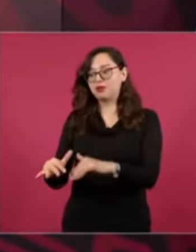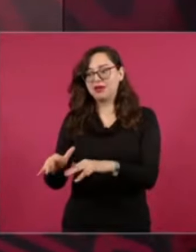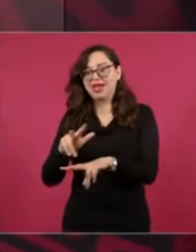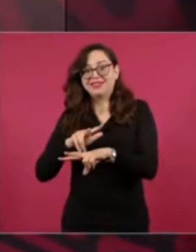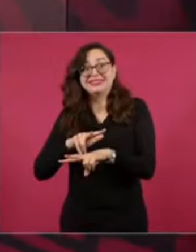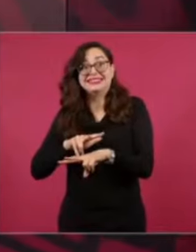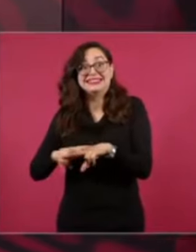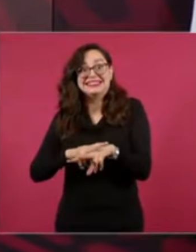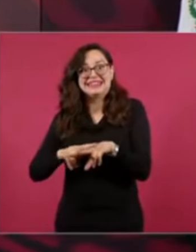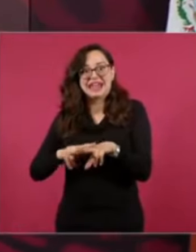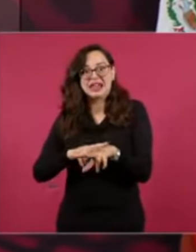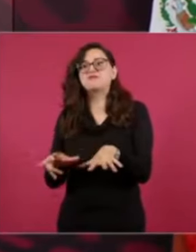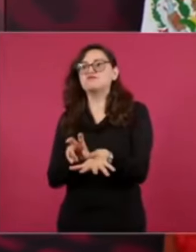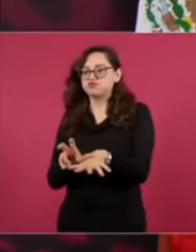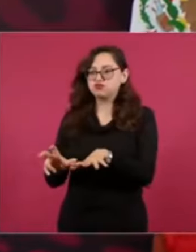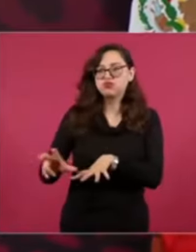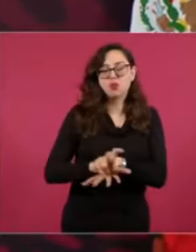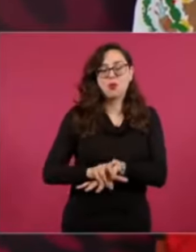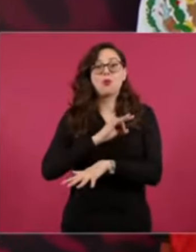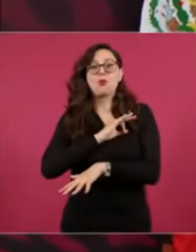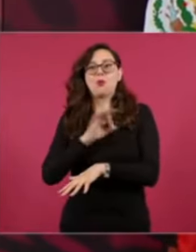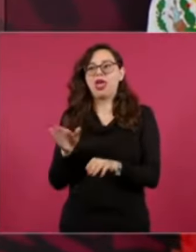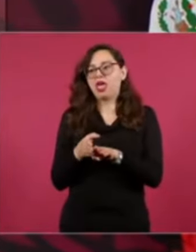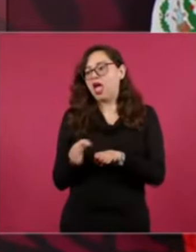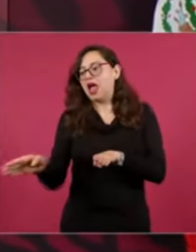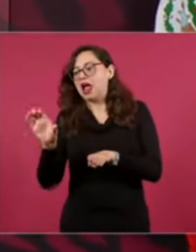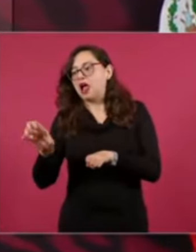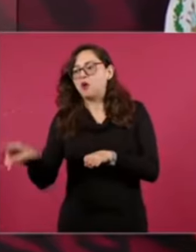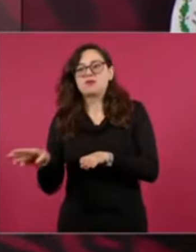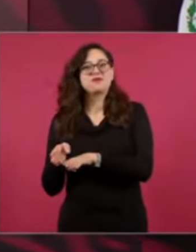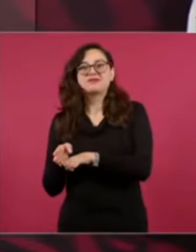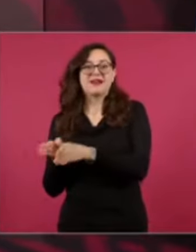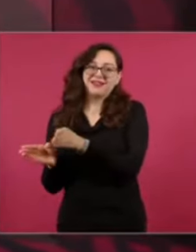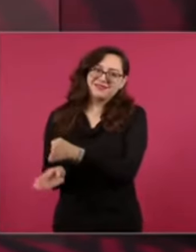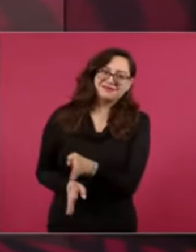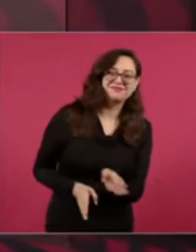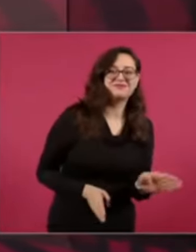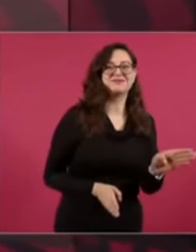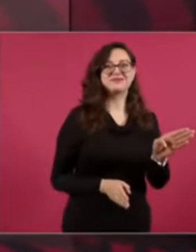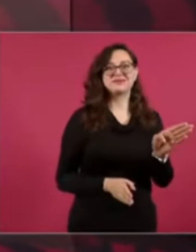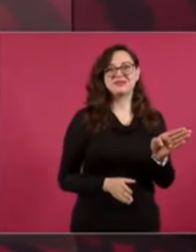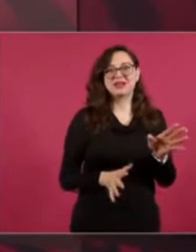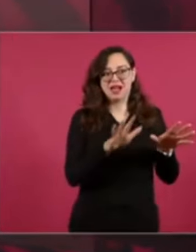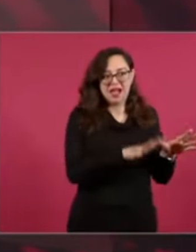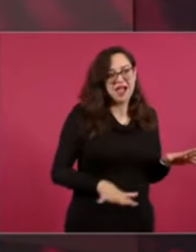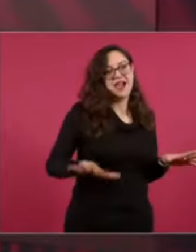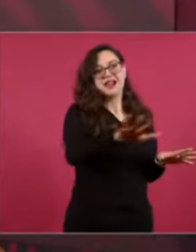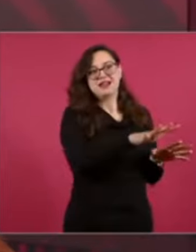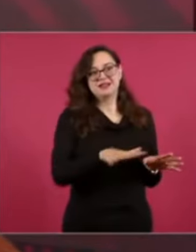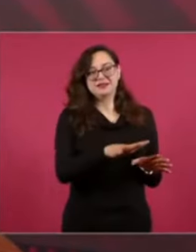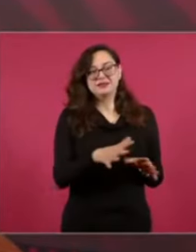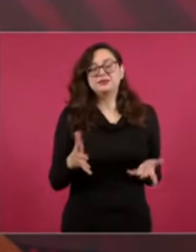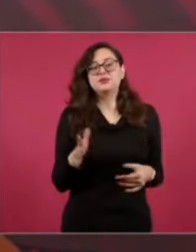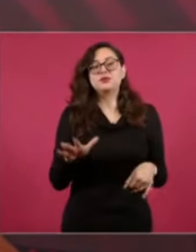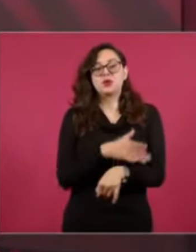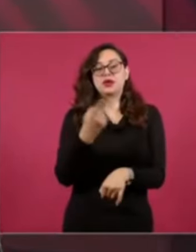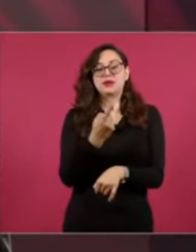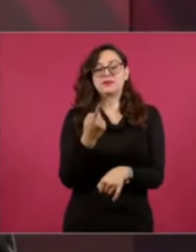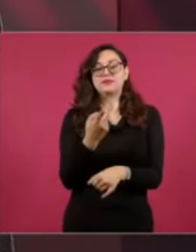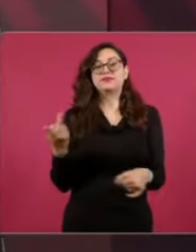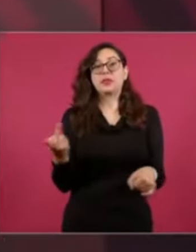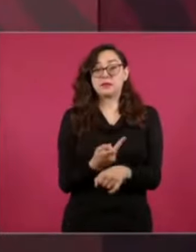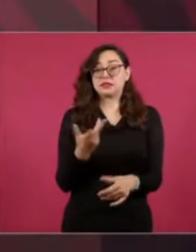internarse. Porque todo el desarrollo. Desde que comenzó. El auge